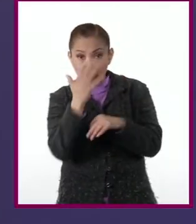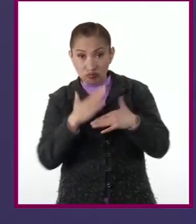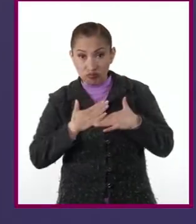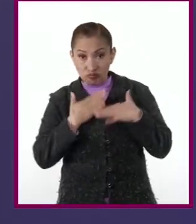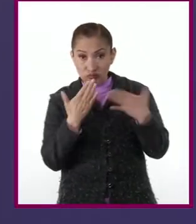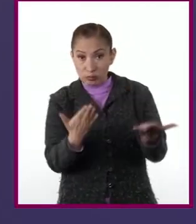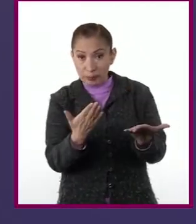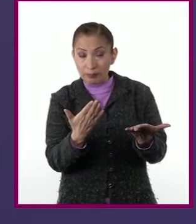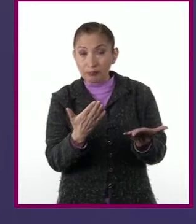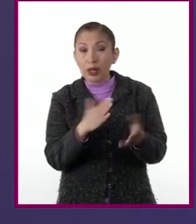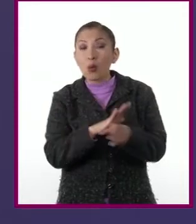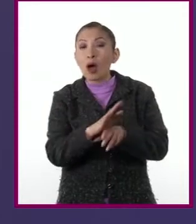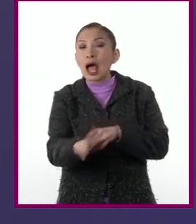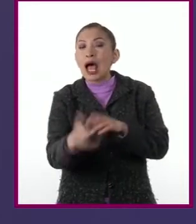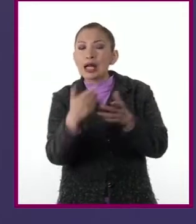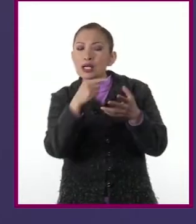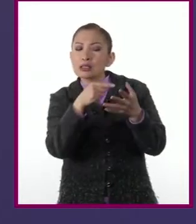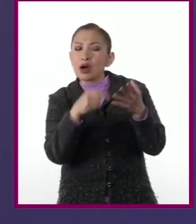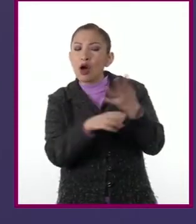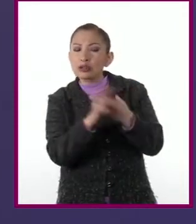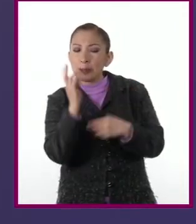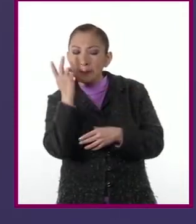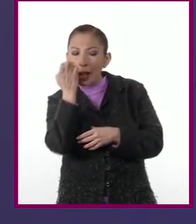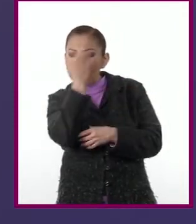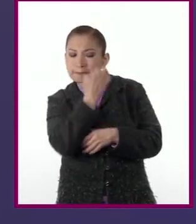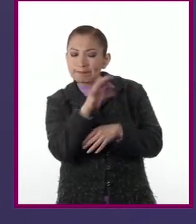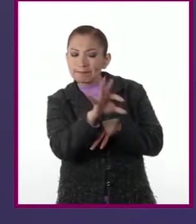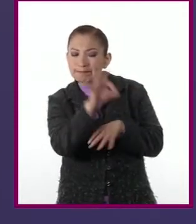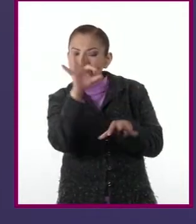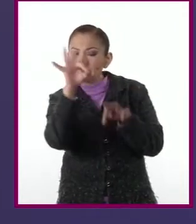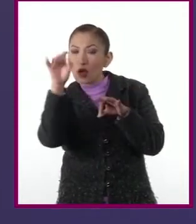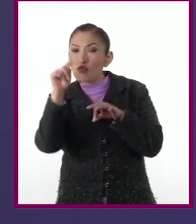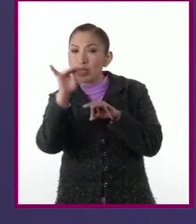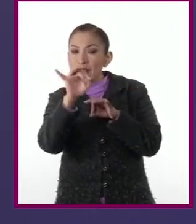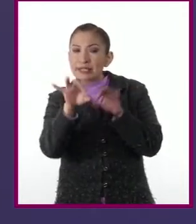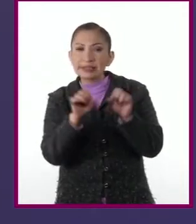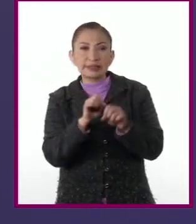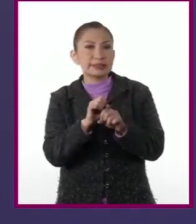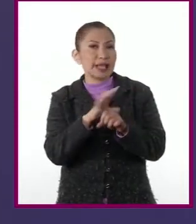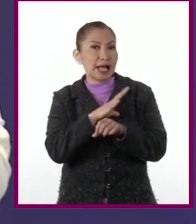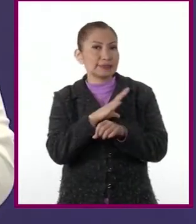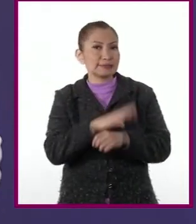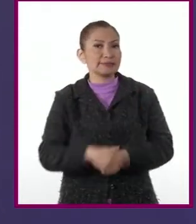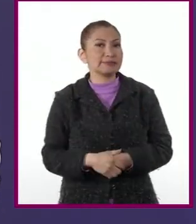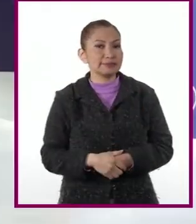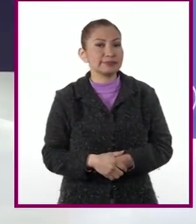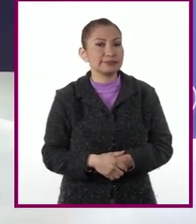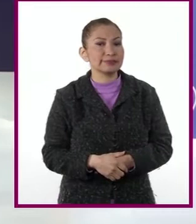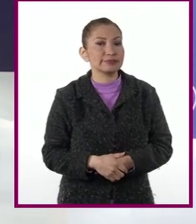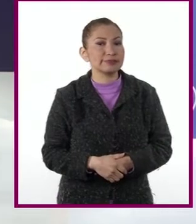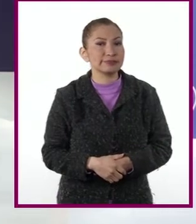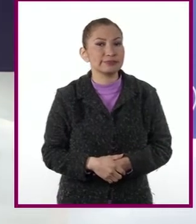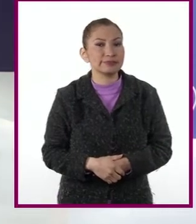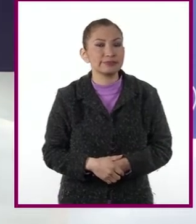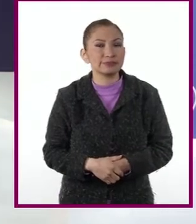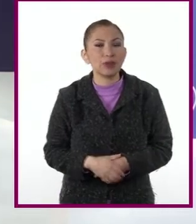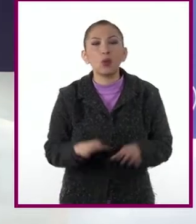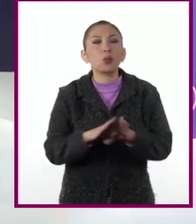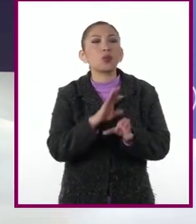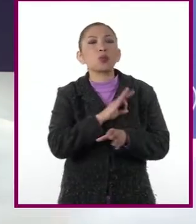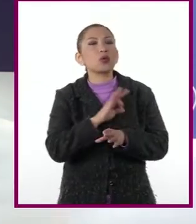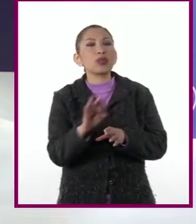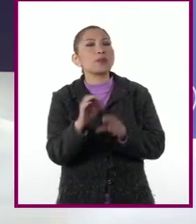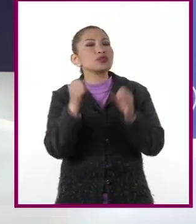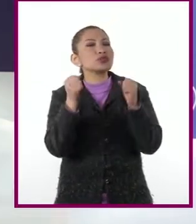¿Qué criterios utilizan para seleccionar fuentes de información? ¿Y cómo podemos